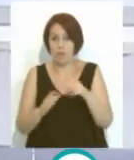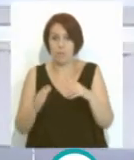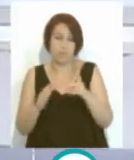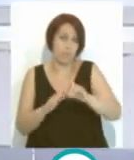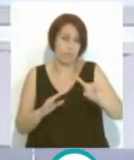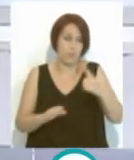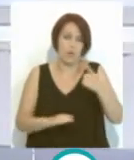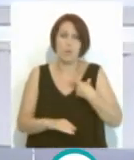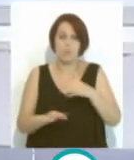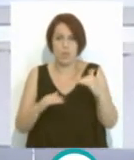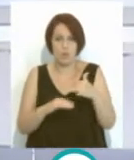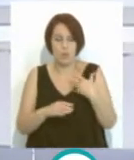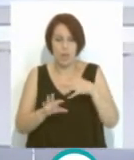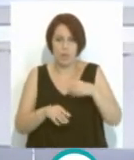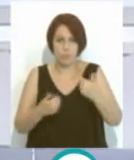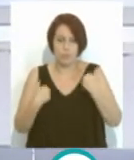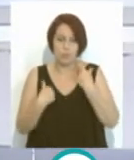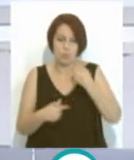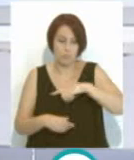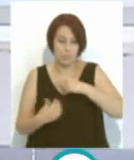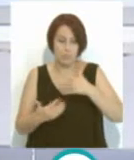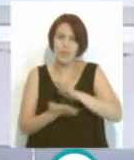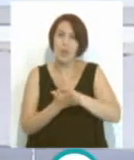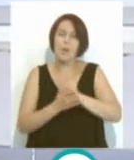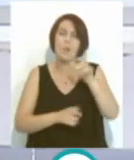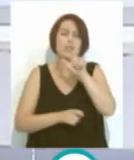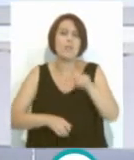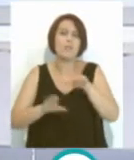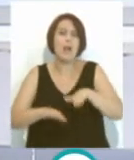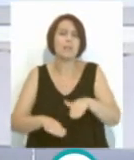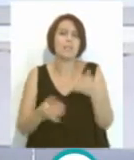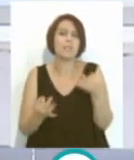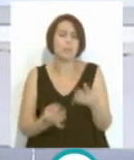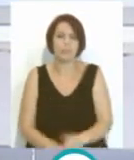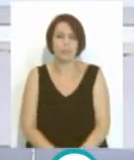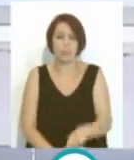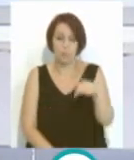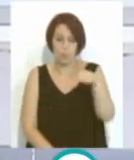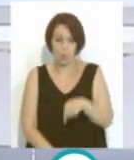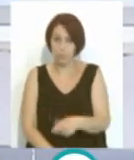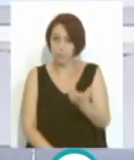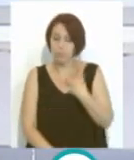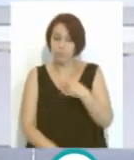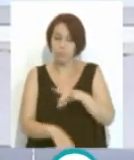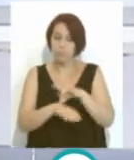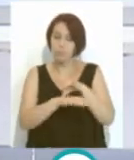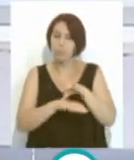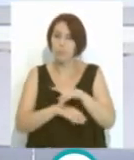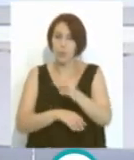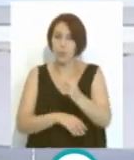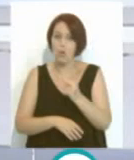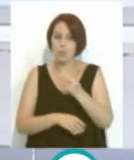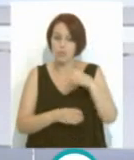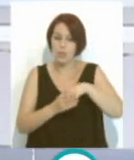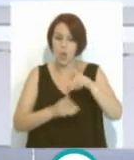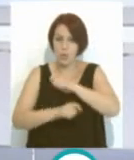nosotros estamos tranquilos, pero, ¿y los aficionados? hoy tenemos con nosotros a dos miembros